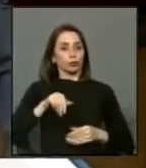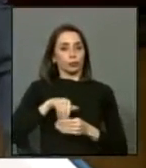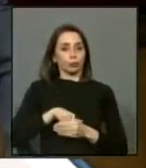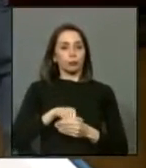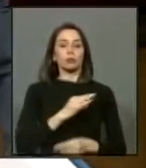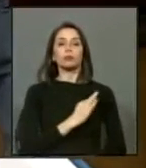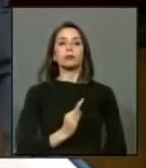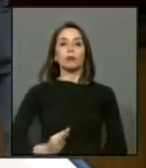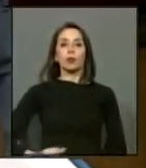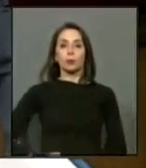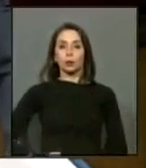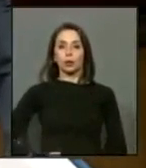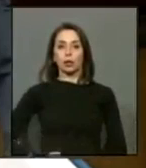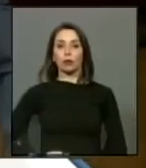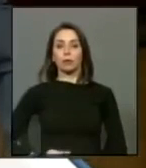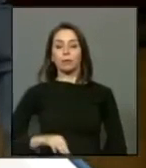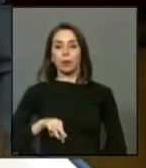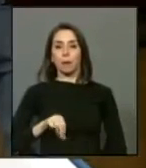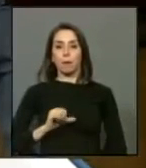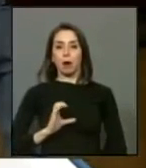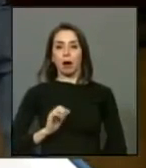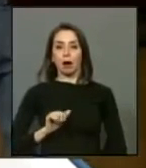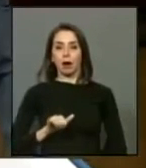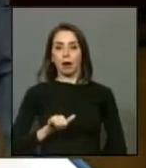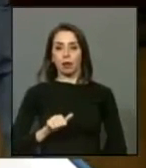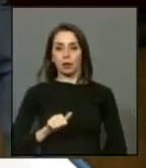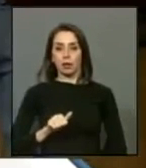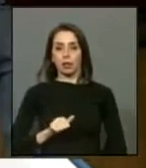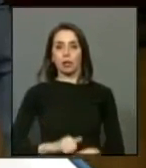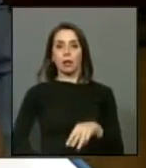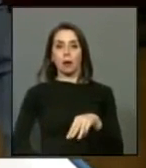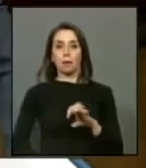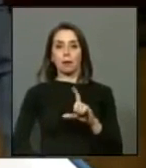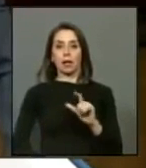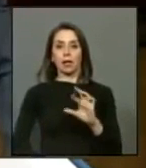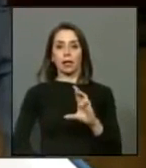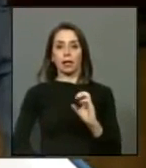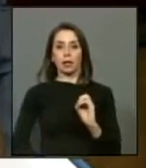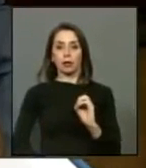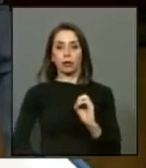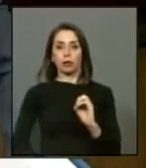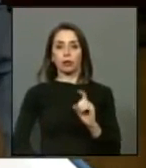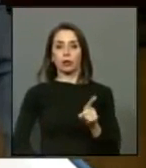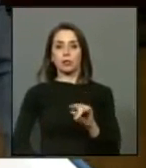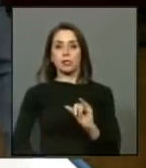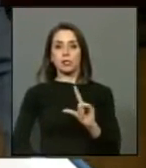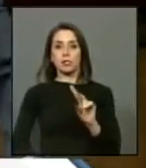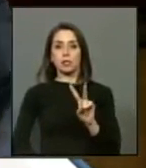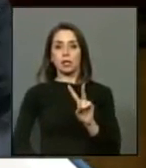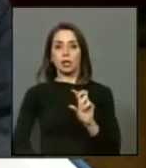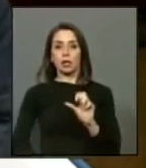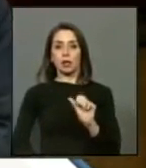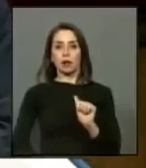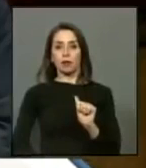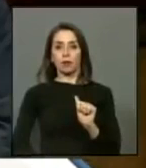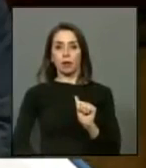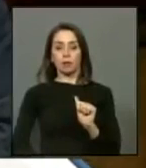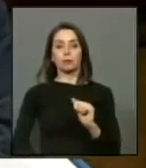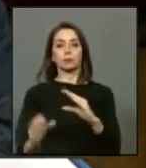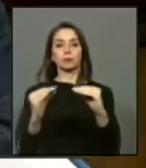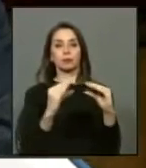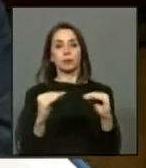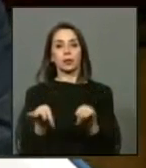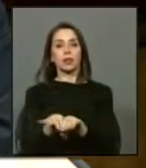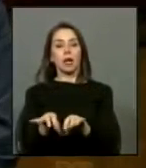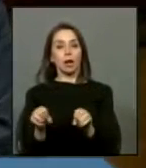diputados señores Javier Macaya Patricio Melero y Ernesto Silva tratado y